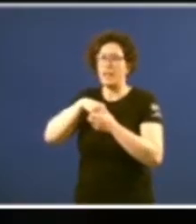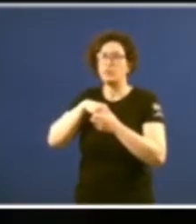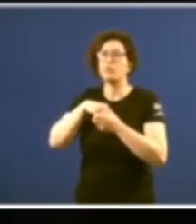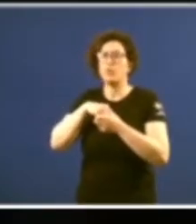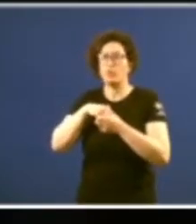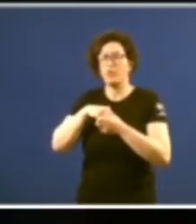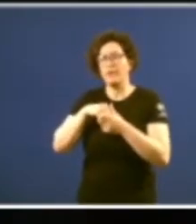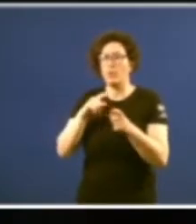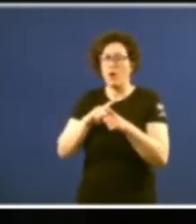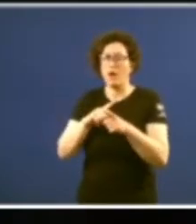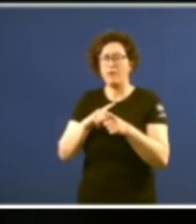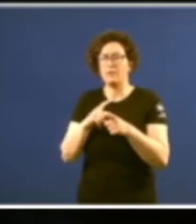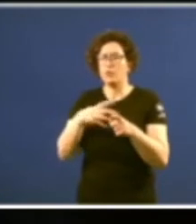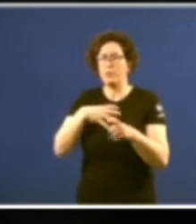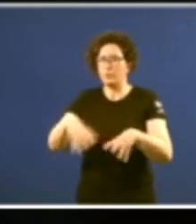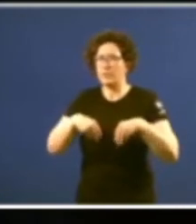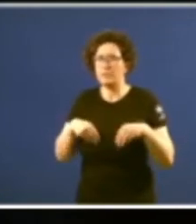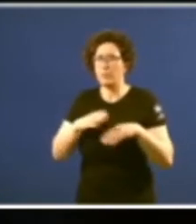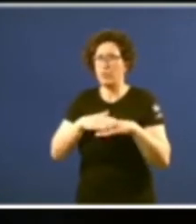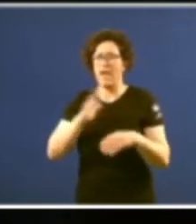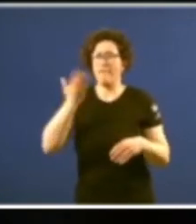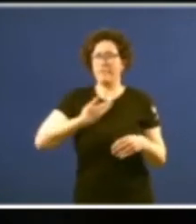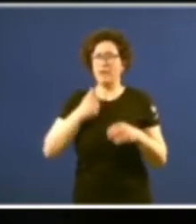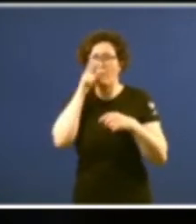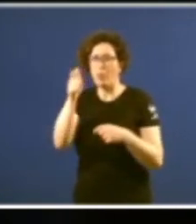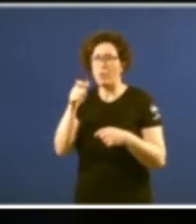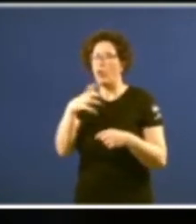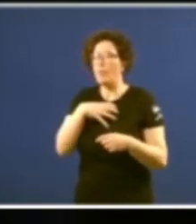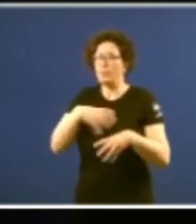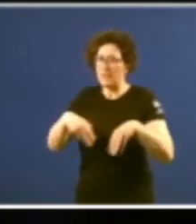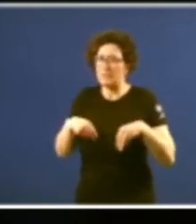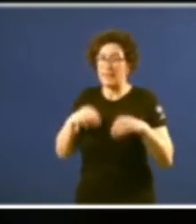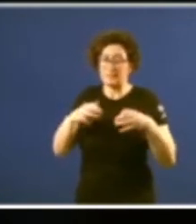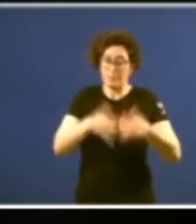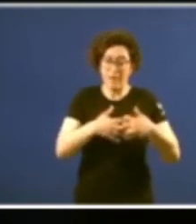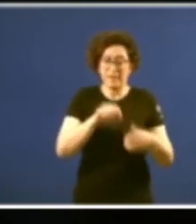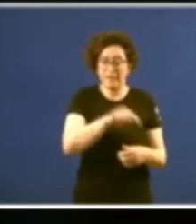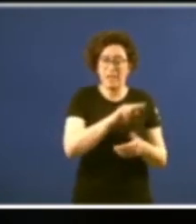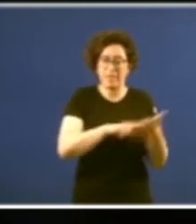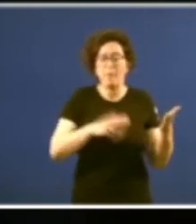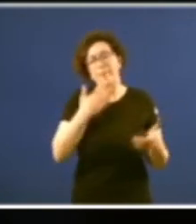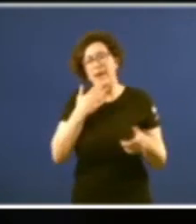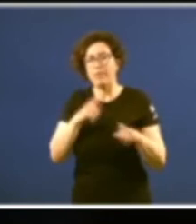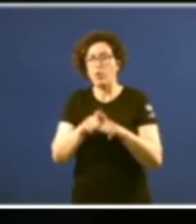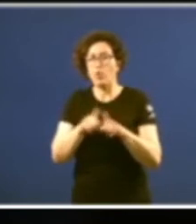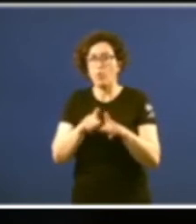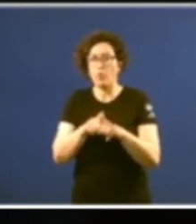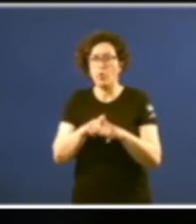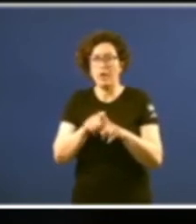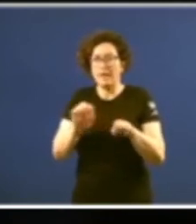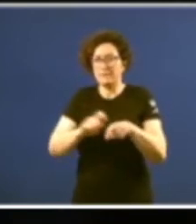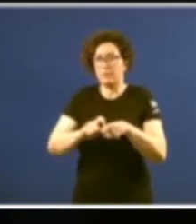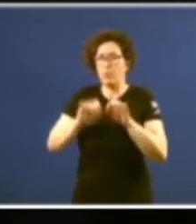es inadmisible ignorar que la marginación de Galicia es un producto típico del centralismo